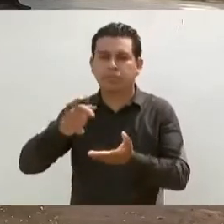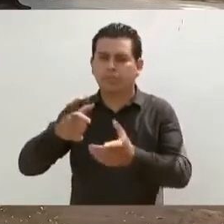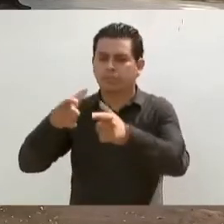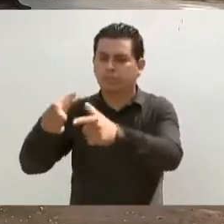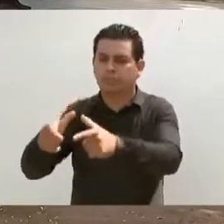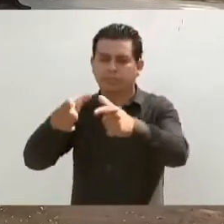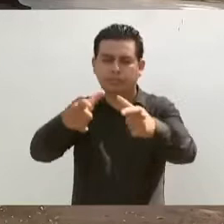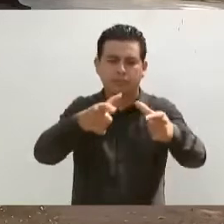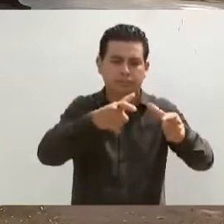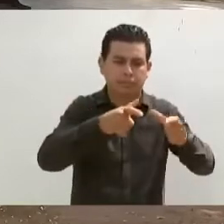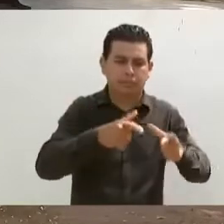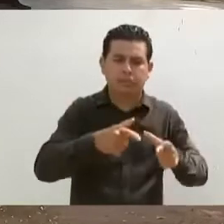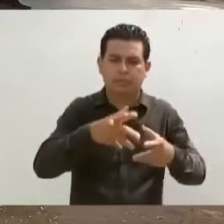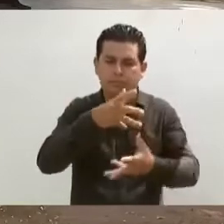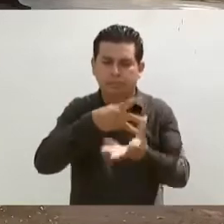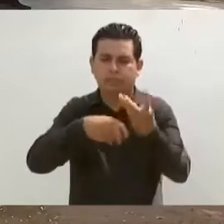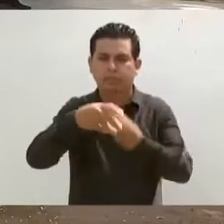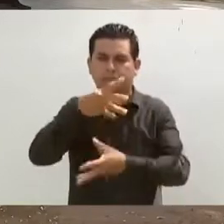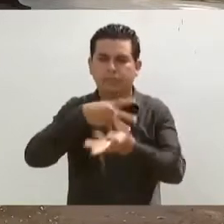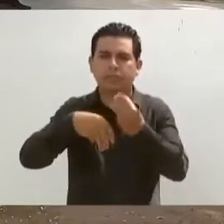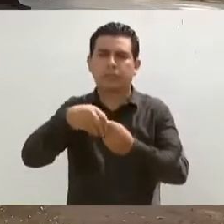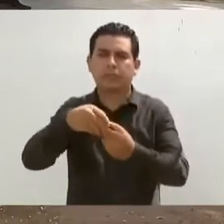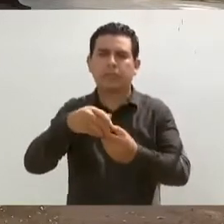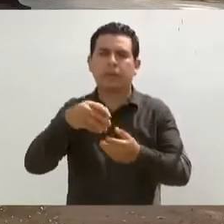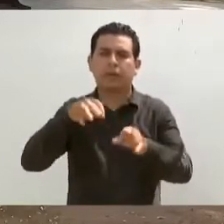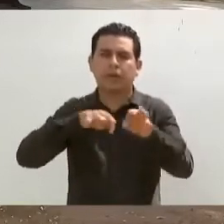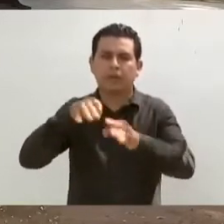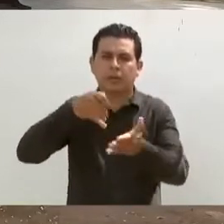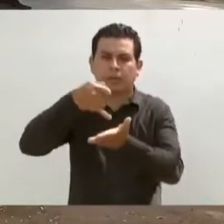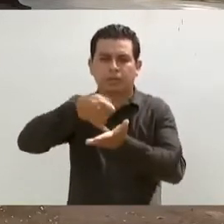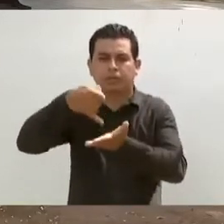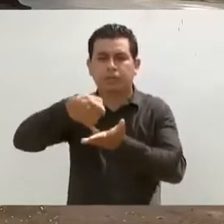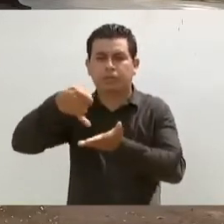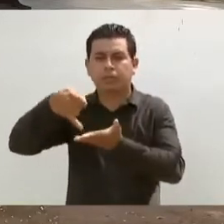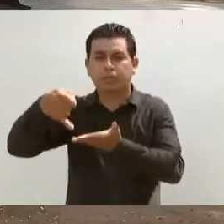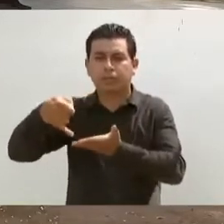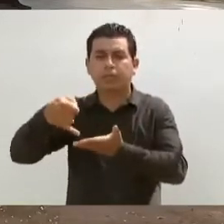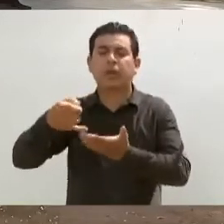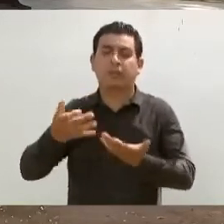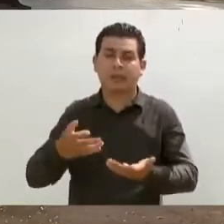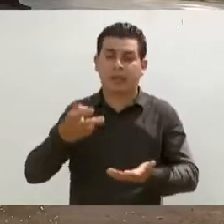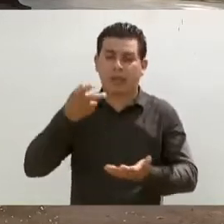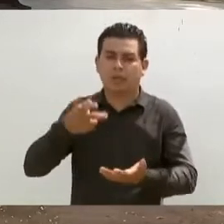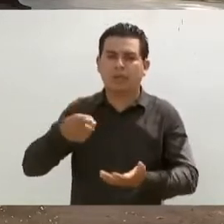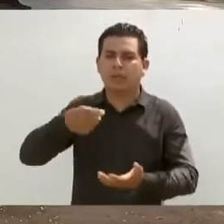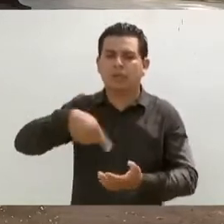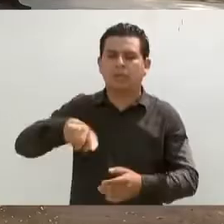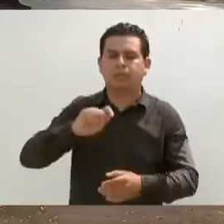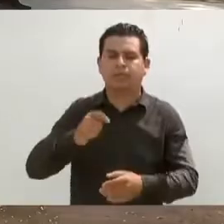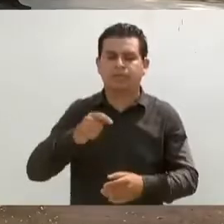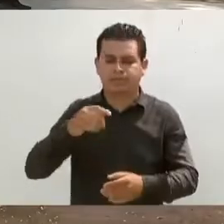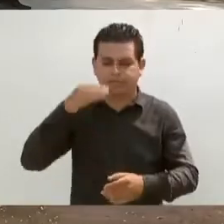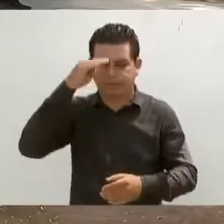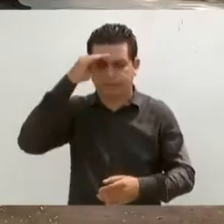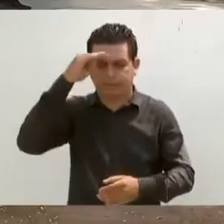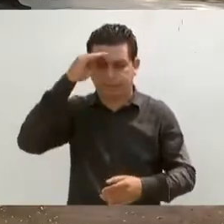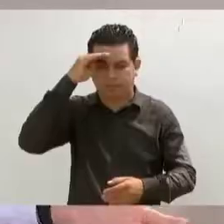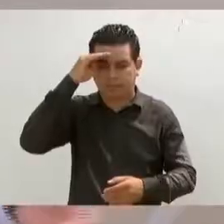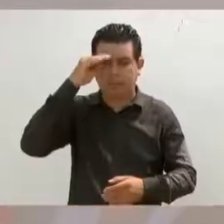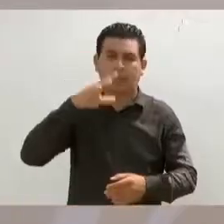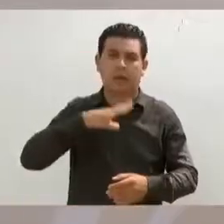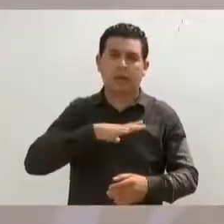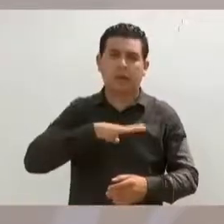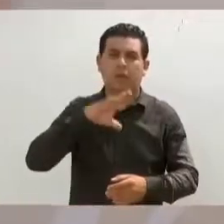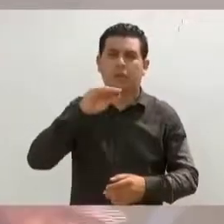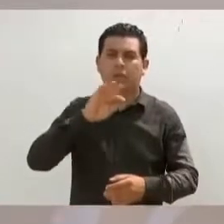Y ahí también tenemos que pensar que tenemos 90% de nuestra